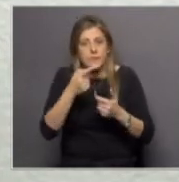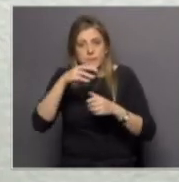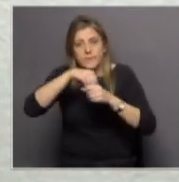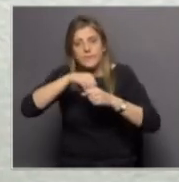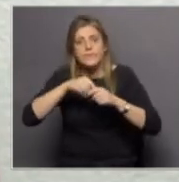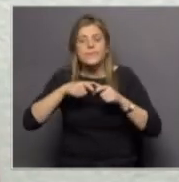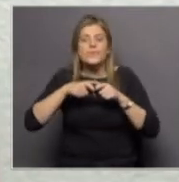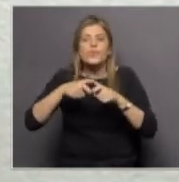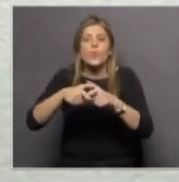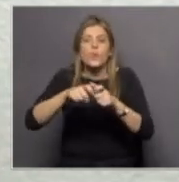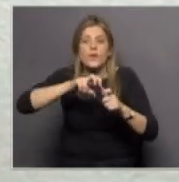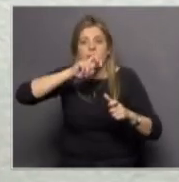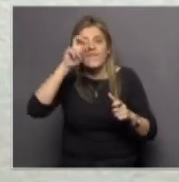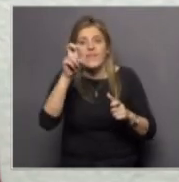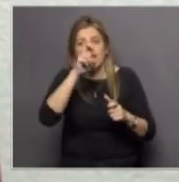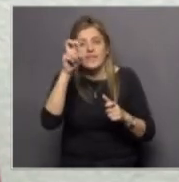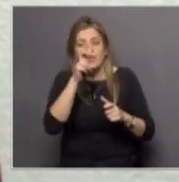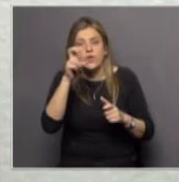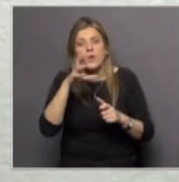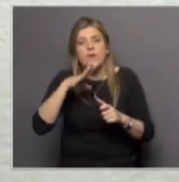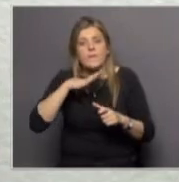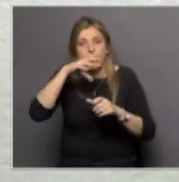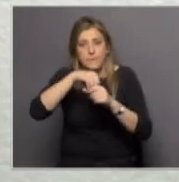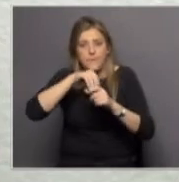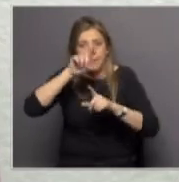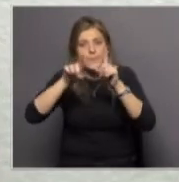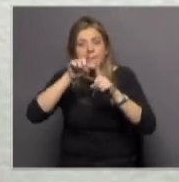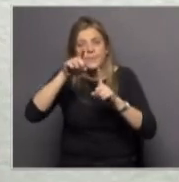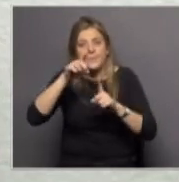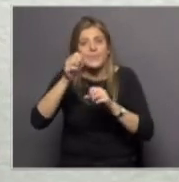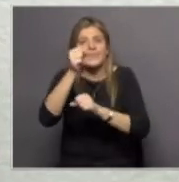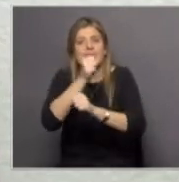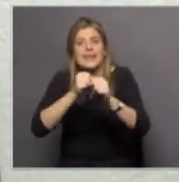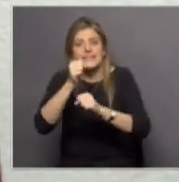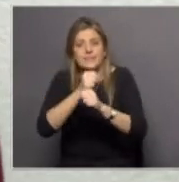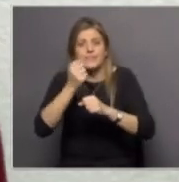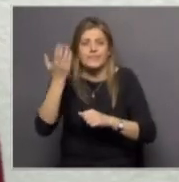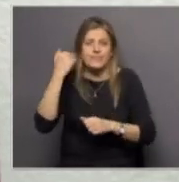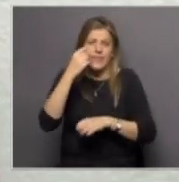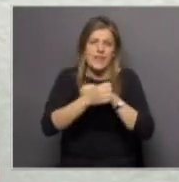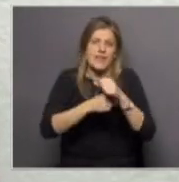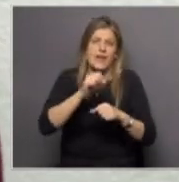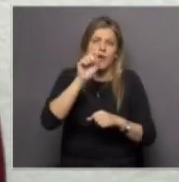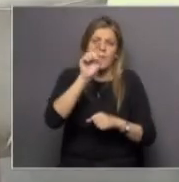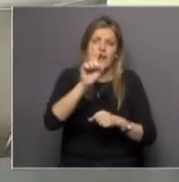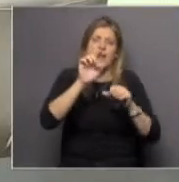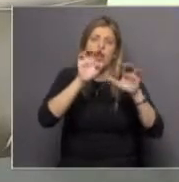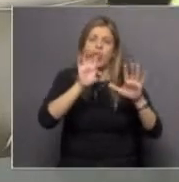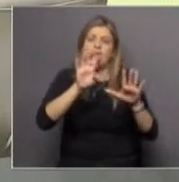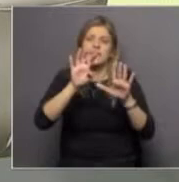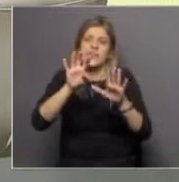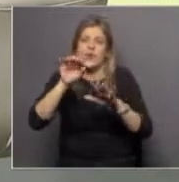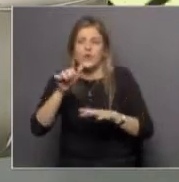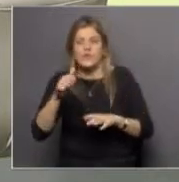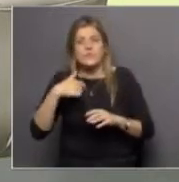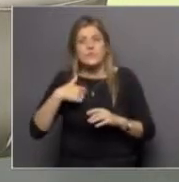del viento. Allí que se encuentra en la Facultad de Ingeniería desde 1996. Desde chico,